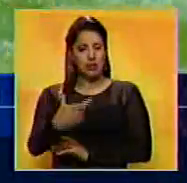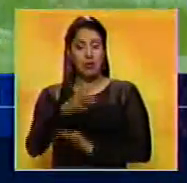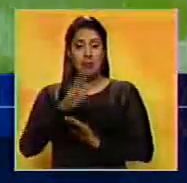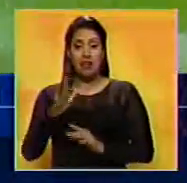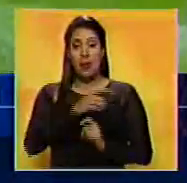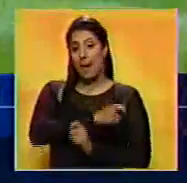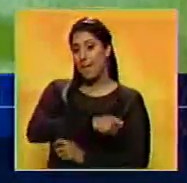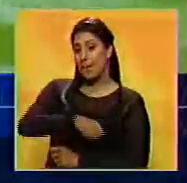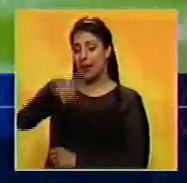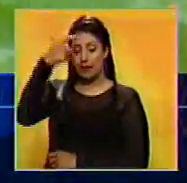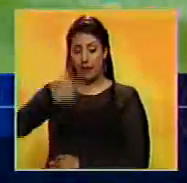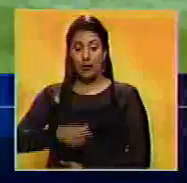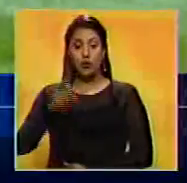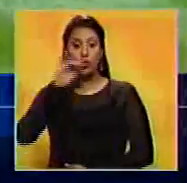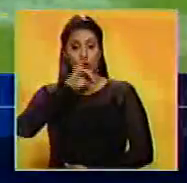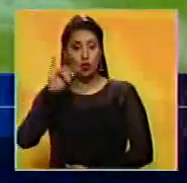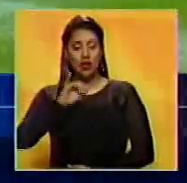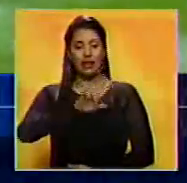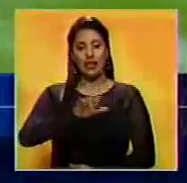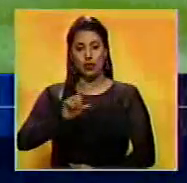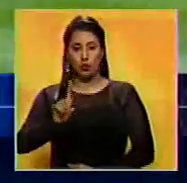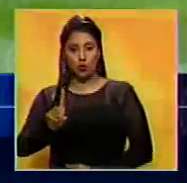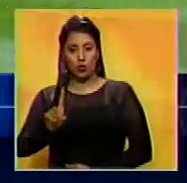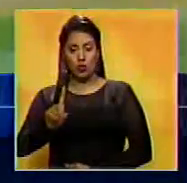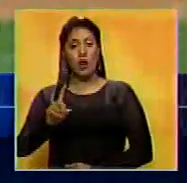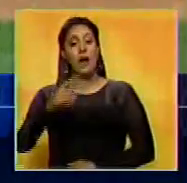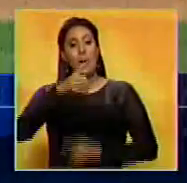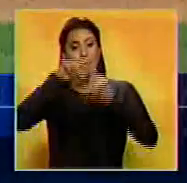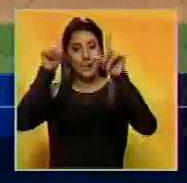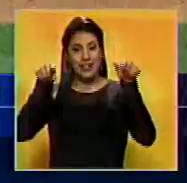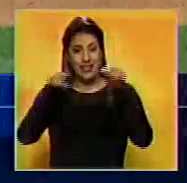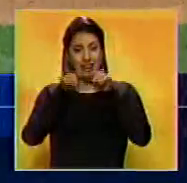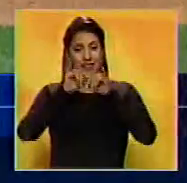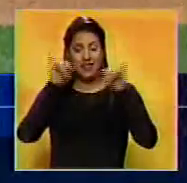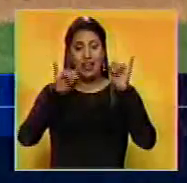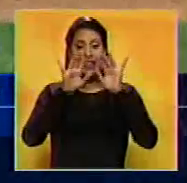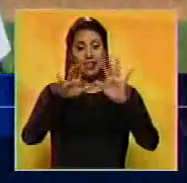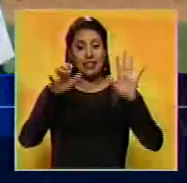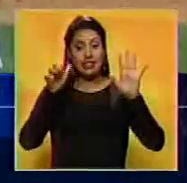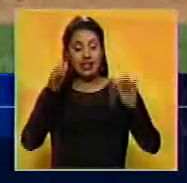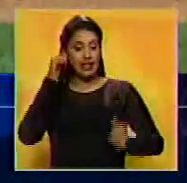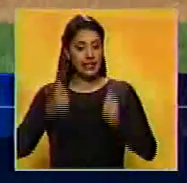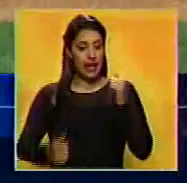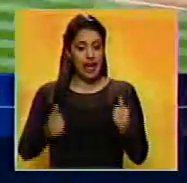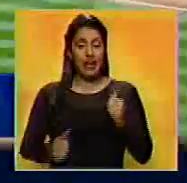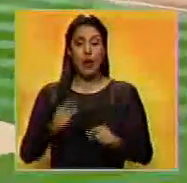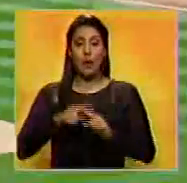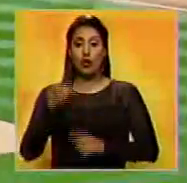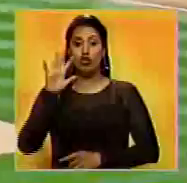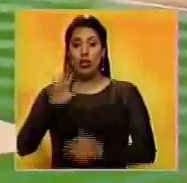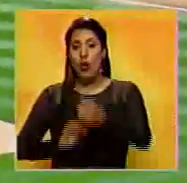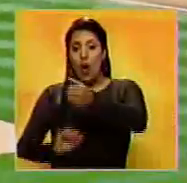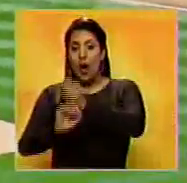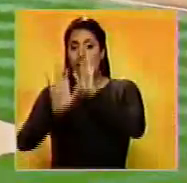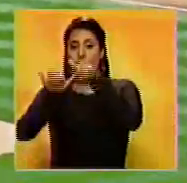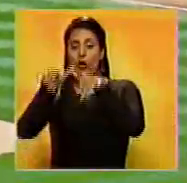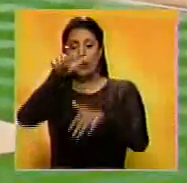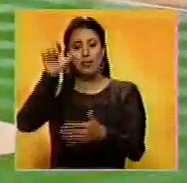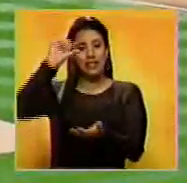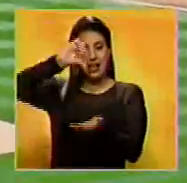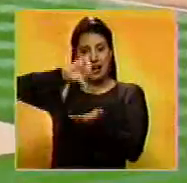Con el bate, el zuliano Gerardo Parra se fue de 3-1. La pizarra final fue de 16 carreras por 5 en favor de los